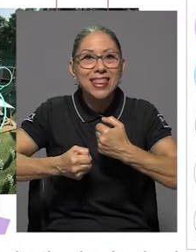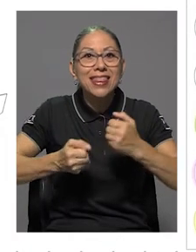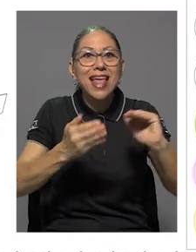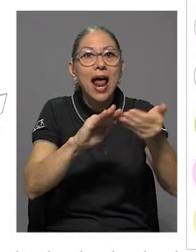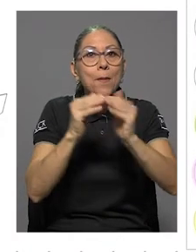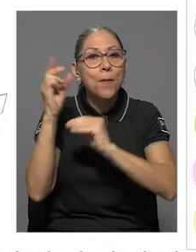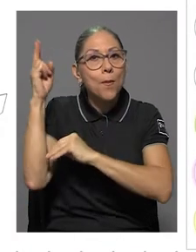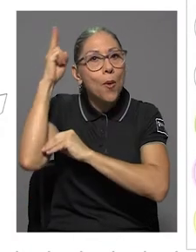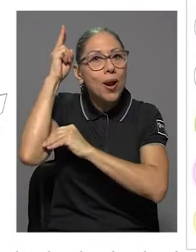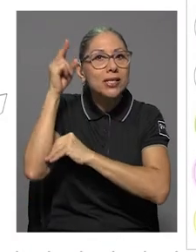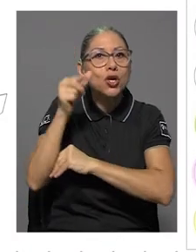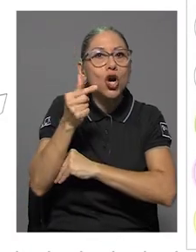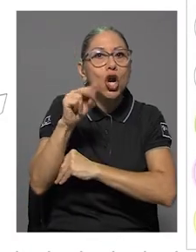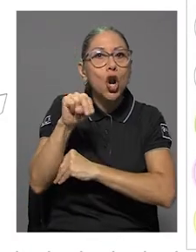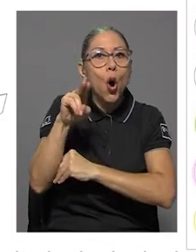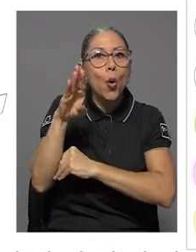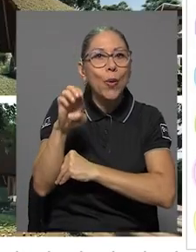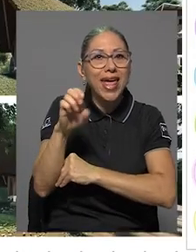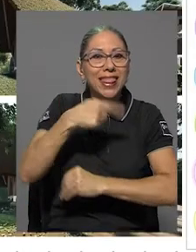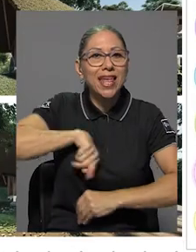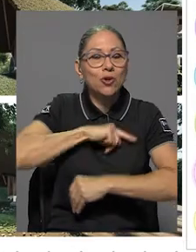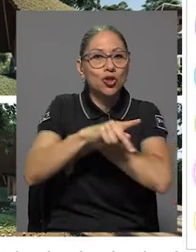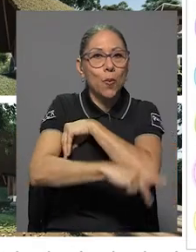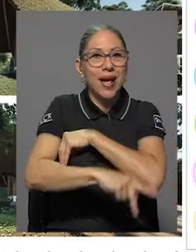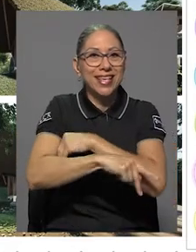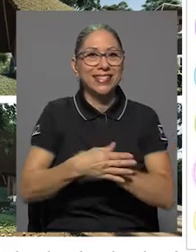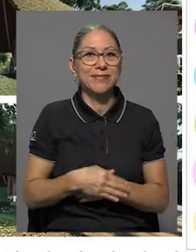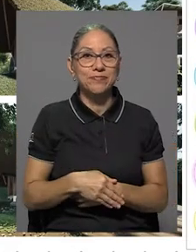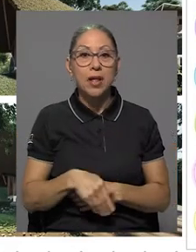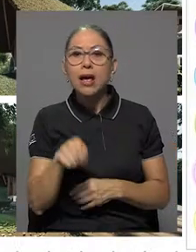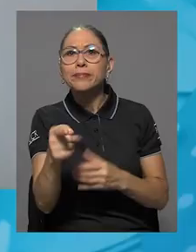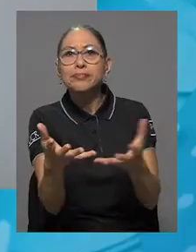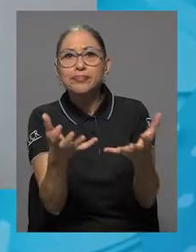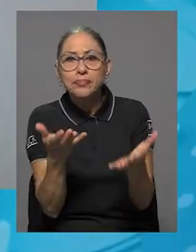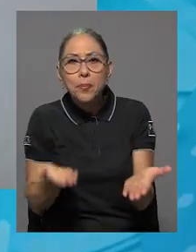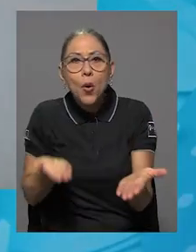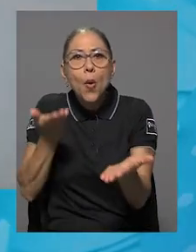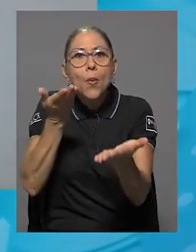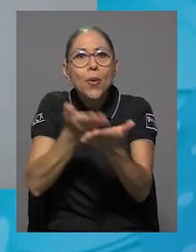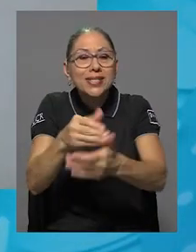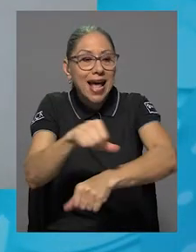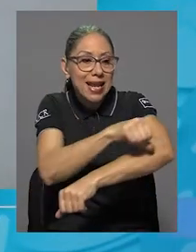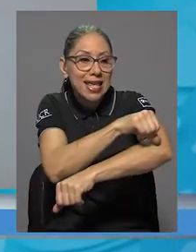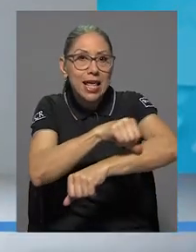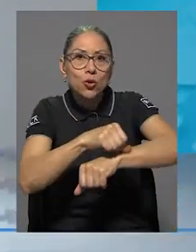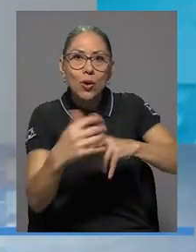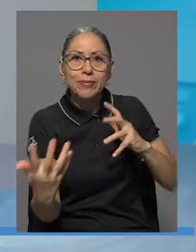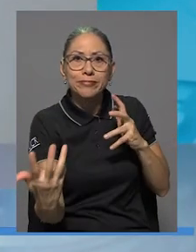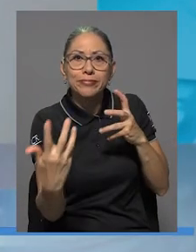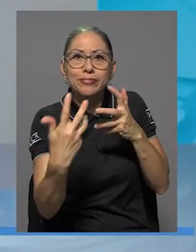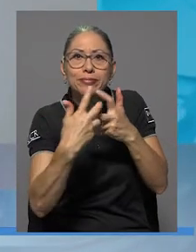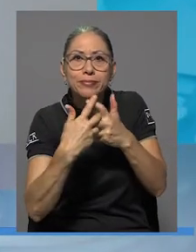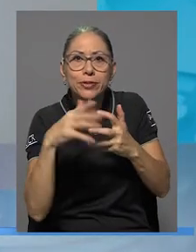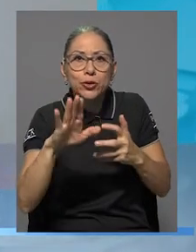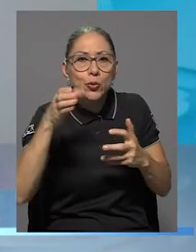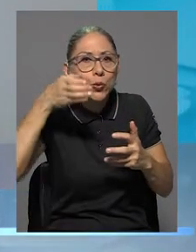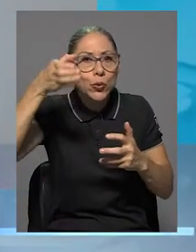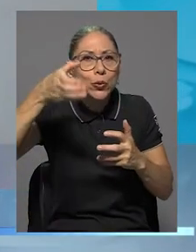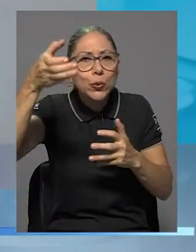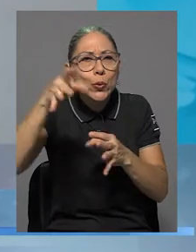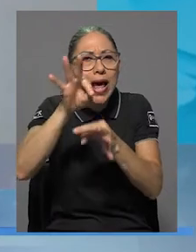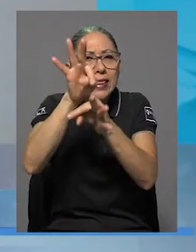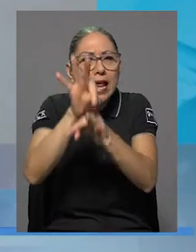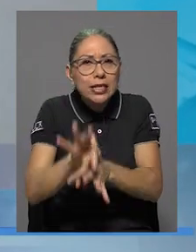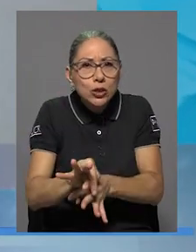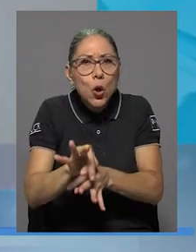La propuesta lo que quiso es hacer una propuesta arquitectónica que se adecue a su cultura, a su tradición y a sus